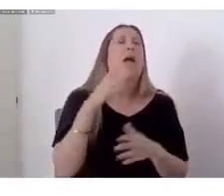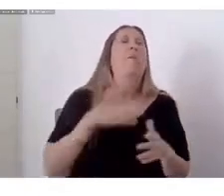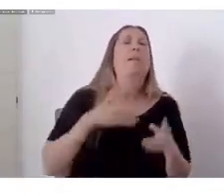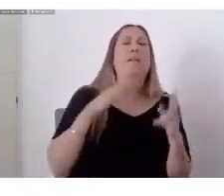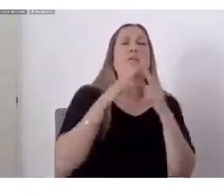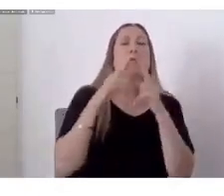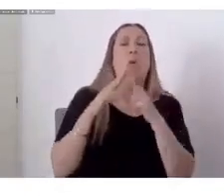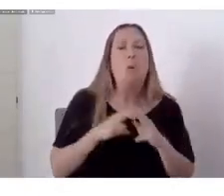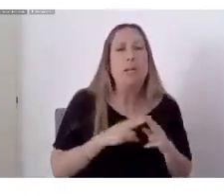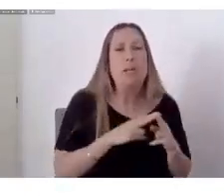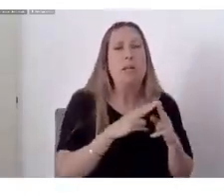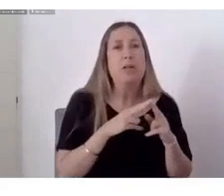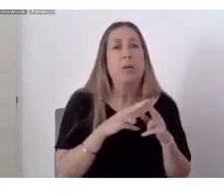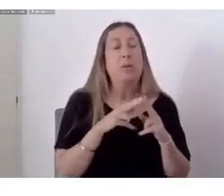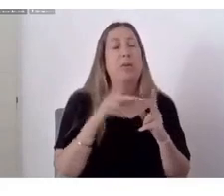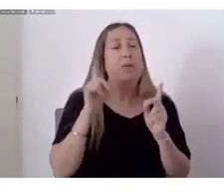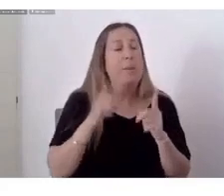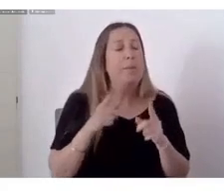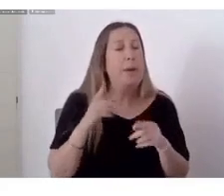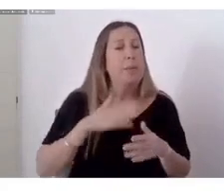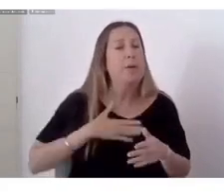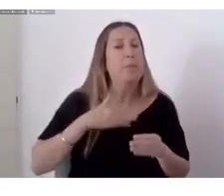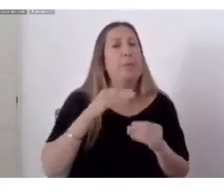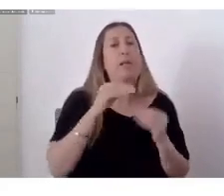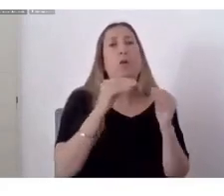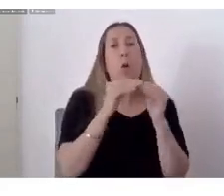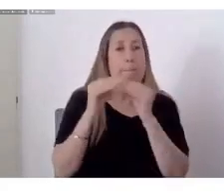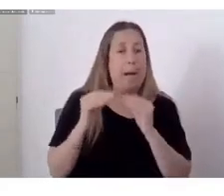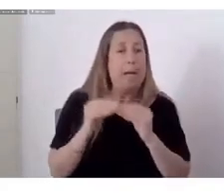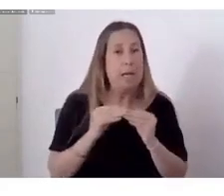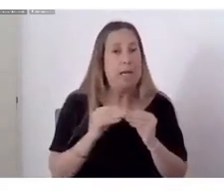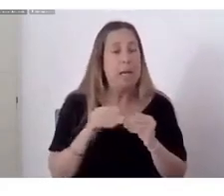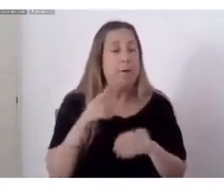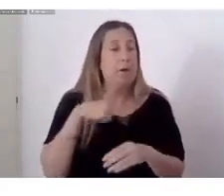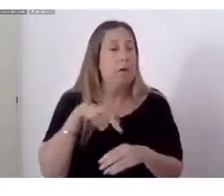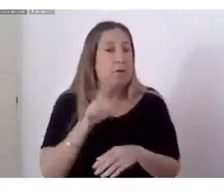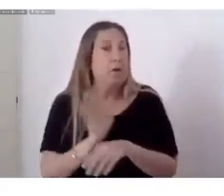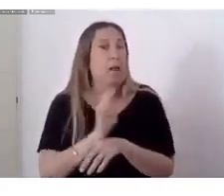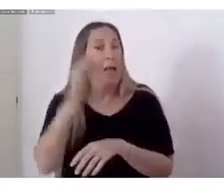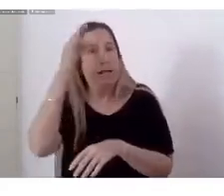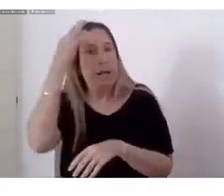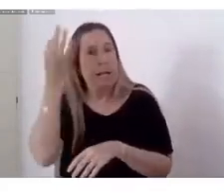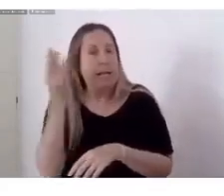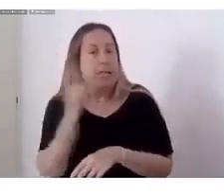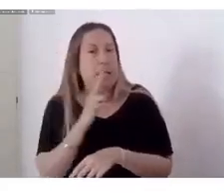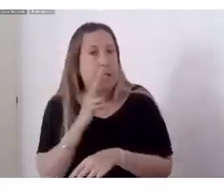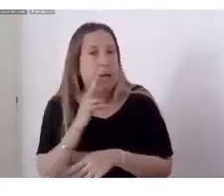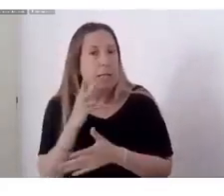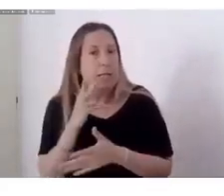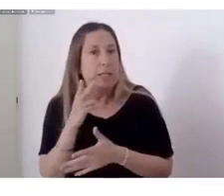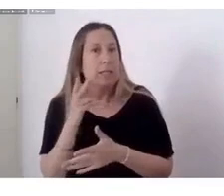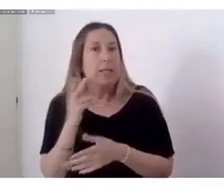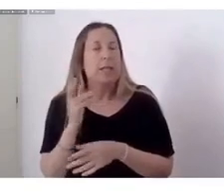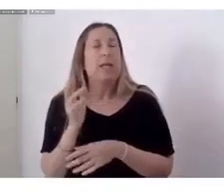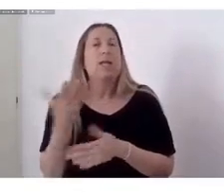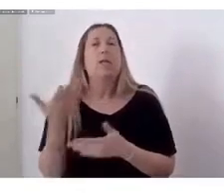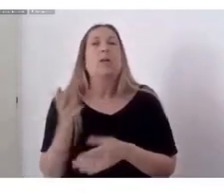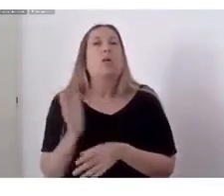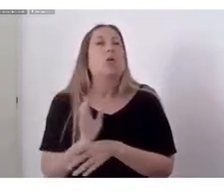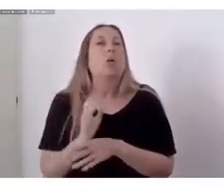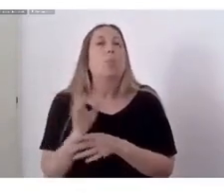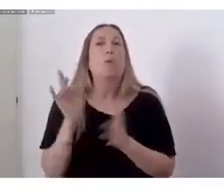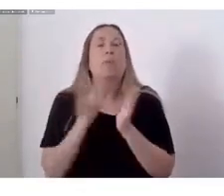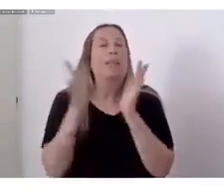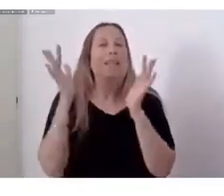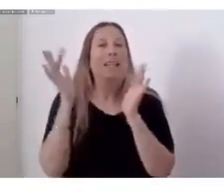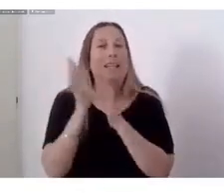compañeras Porque por más Que estemos bien Las artistas Nos afectamos Somos cristales Que tocamos Y realmente